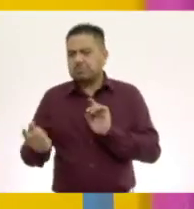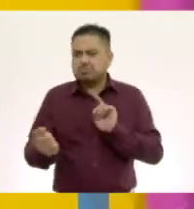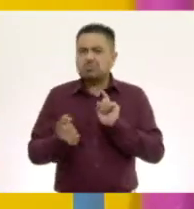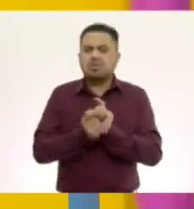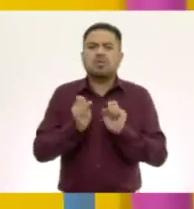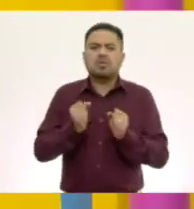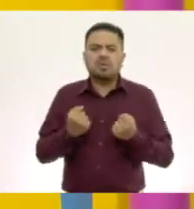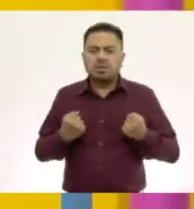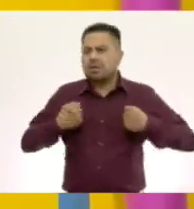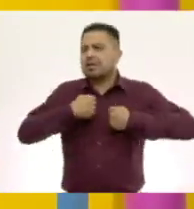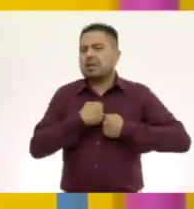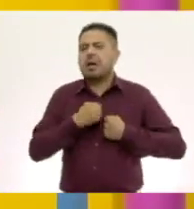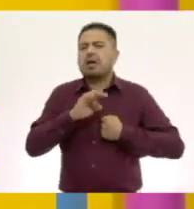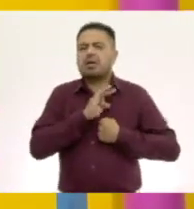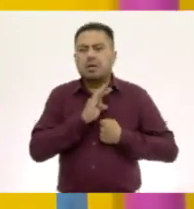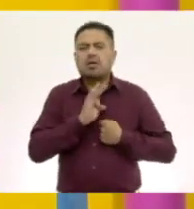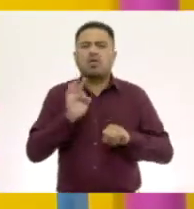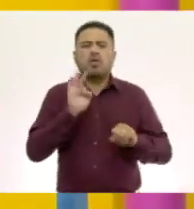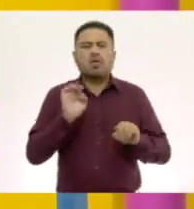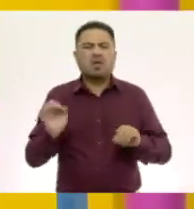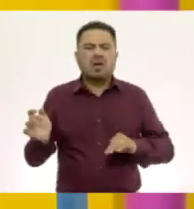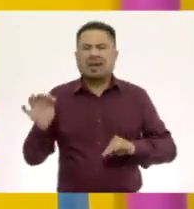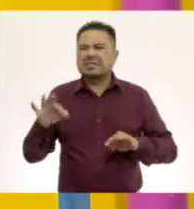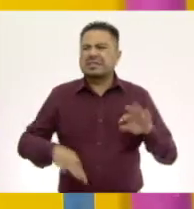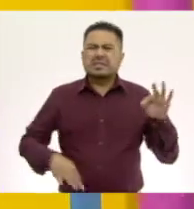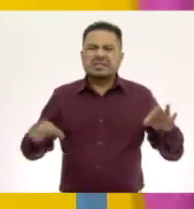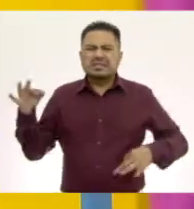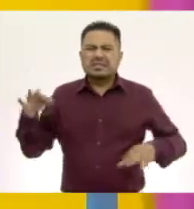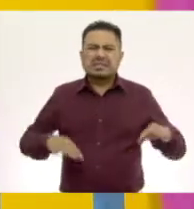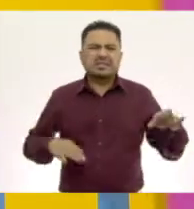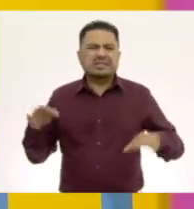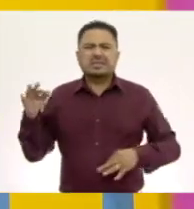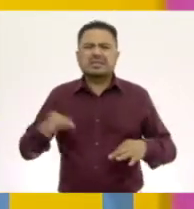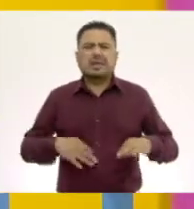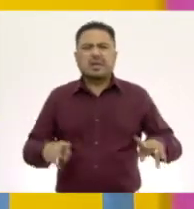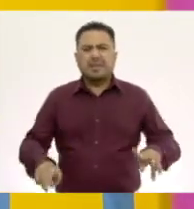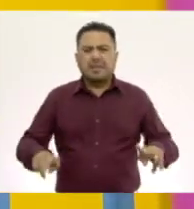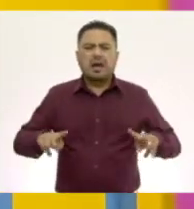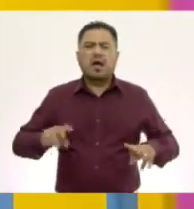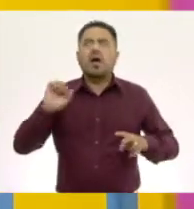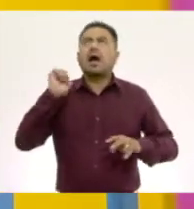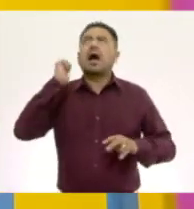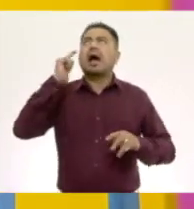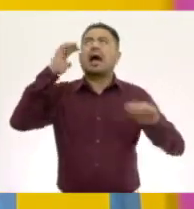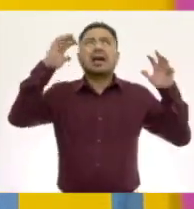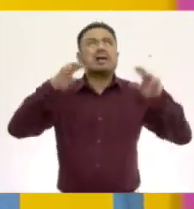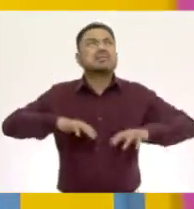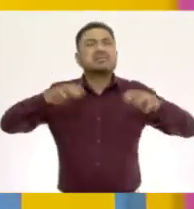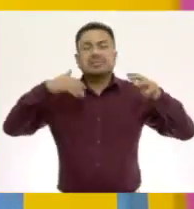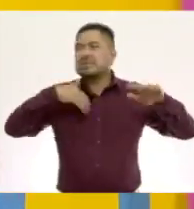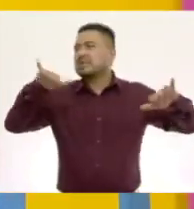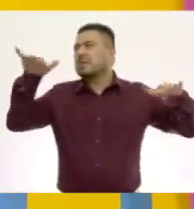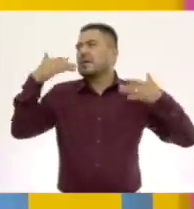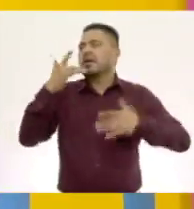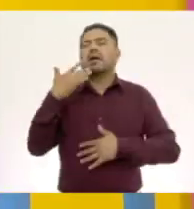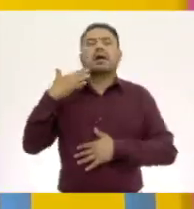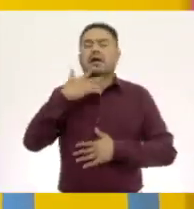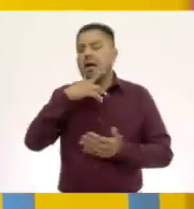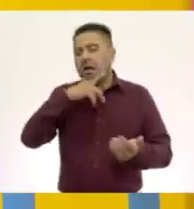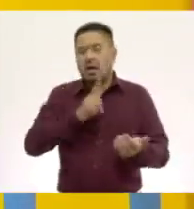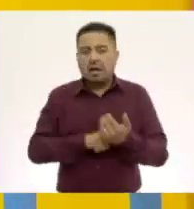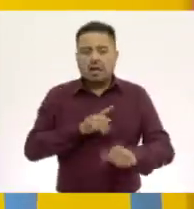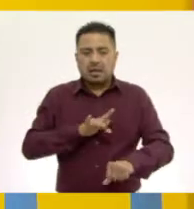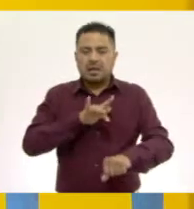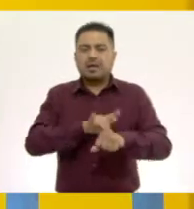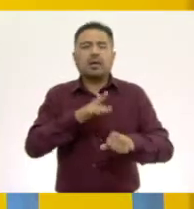una chamarra o cuando me pica el pantalón o cuando cae agua y me estoy bañando. Es riquísimo. El sentido del tacto